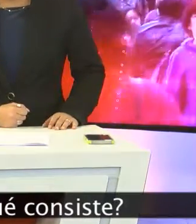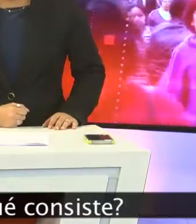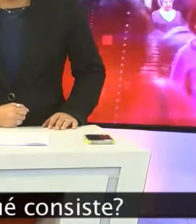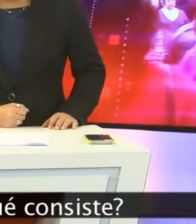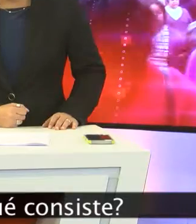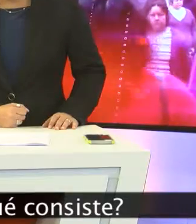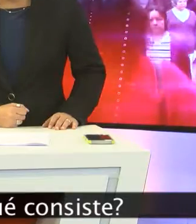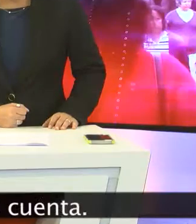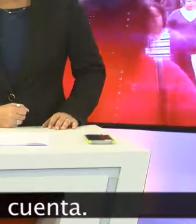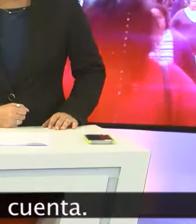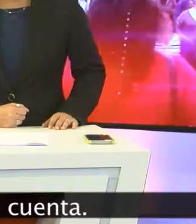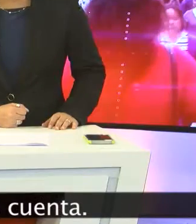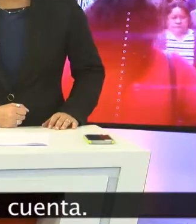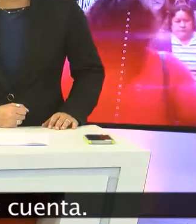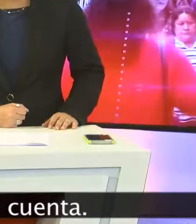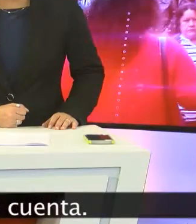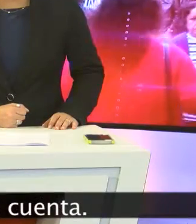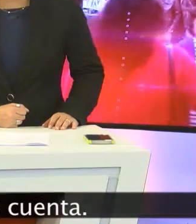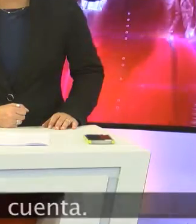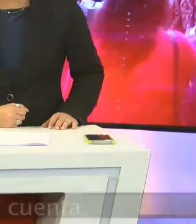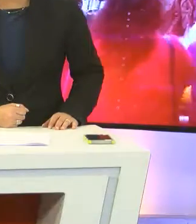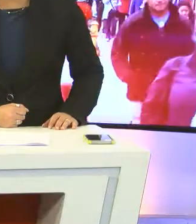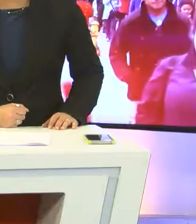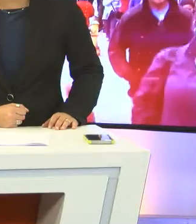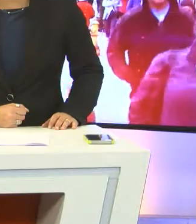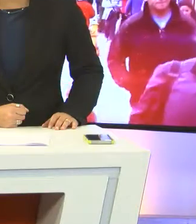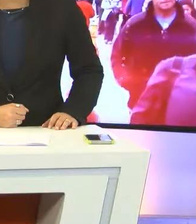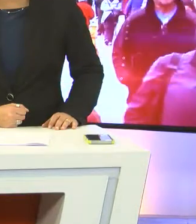¿En qué consiste? Antofagasta Televisión nos cuenta.